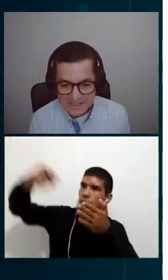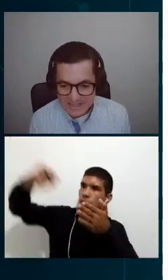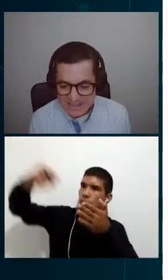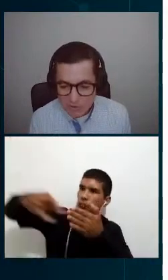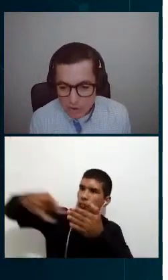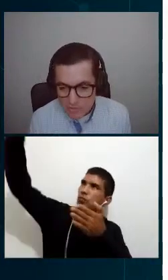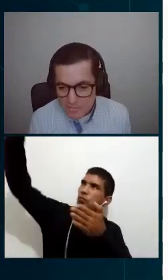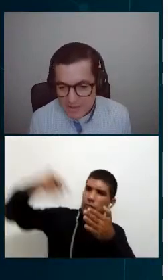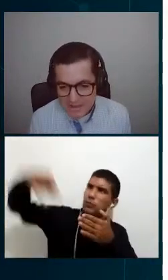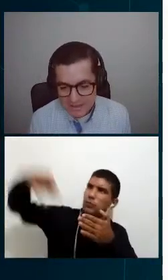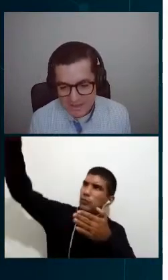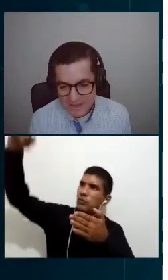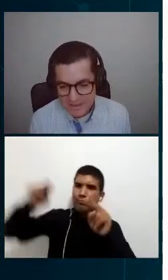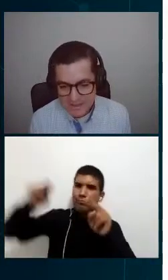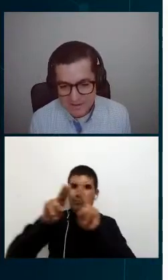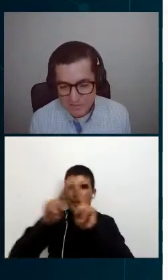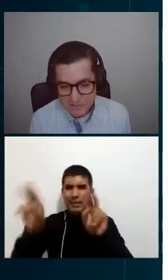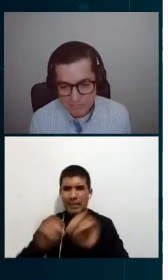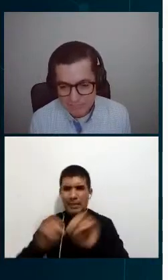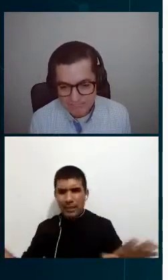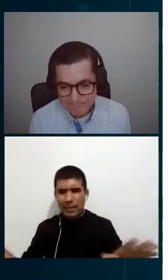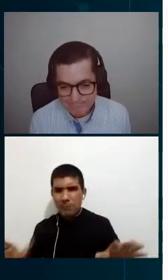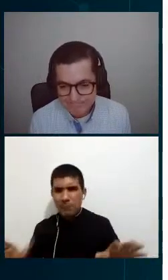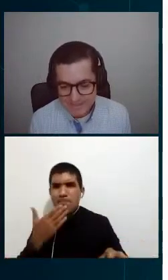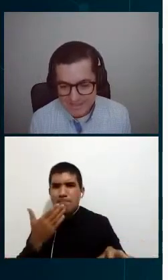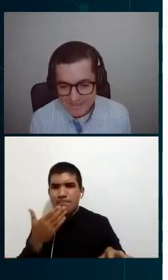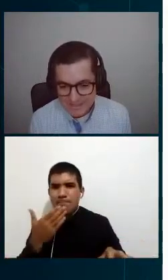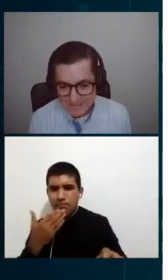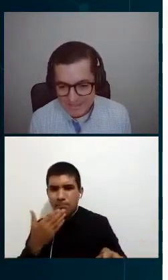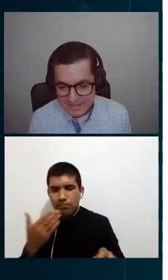enorme con